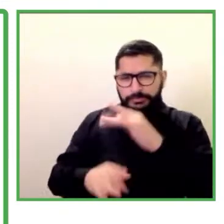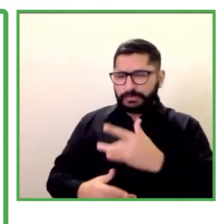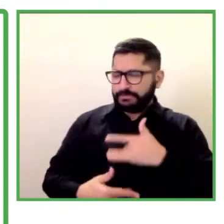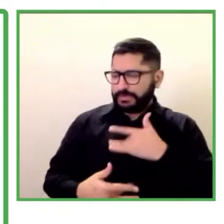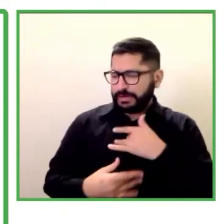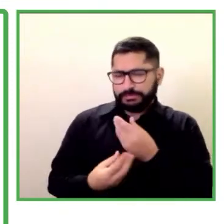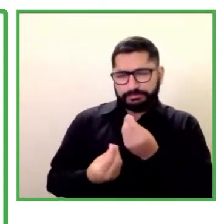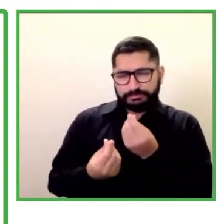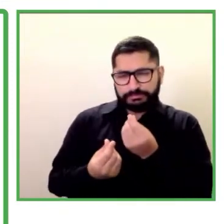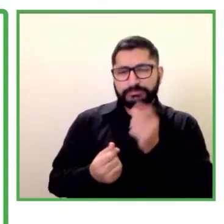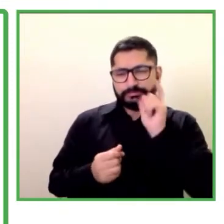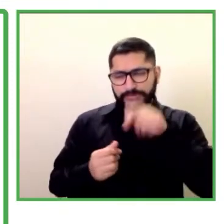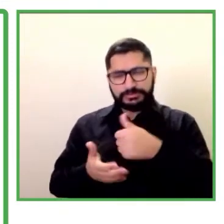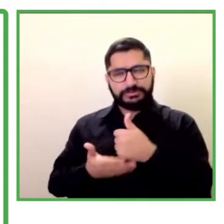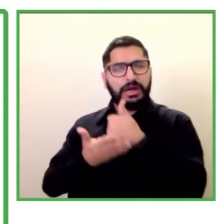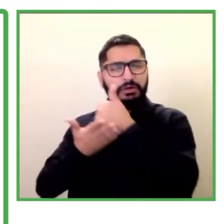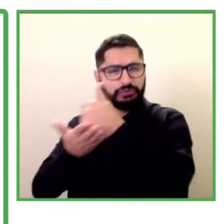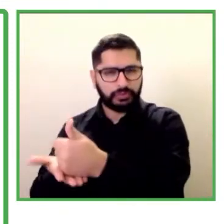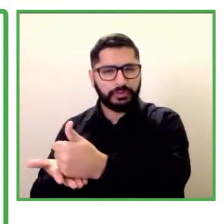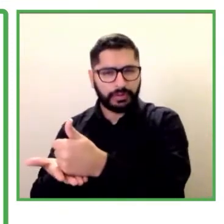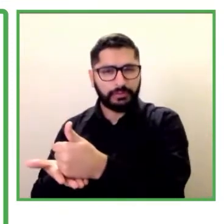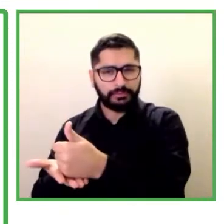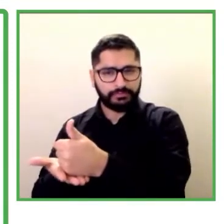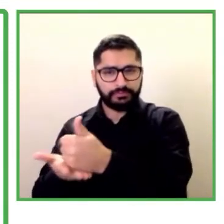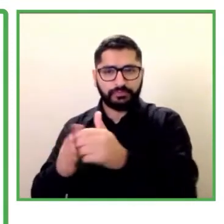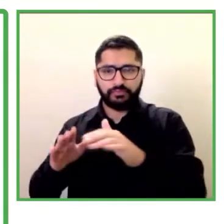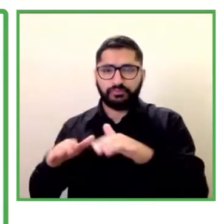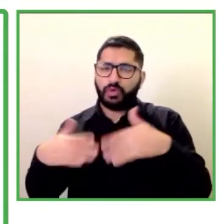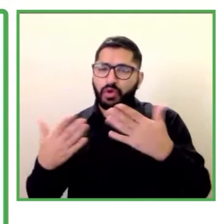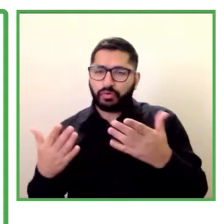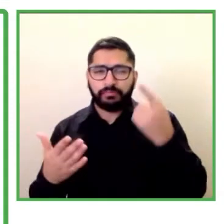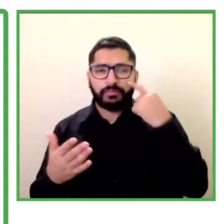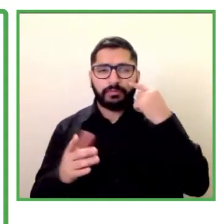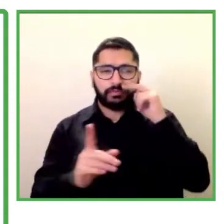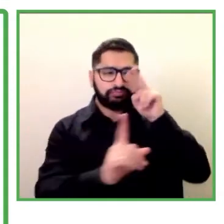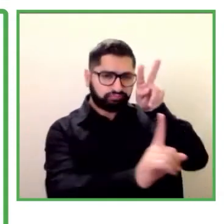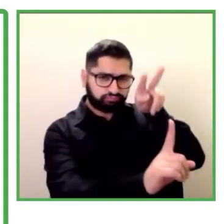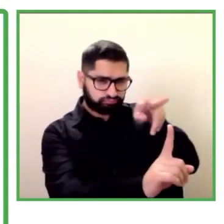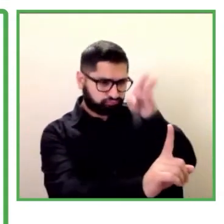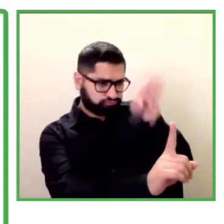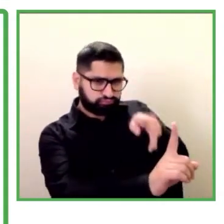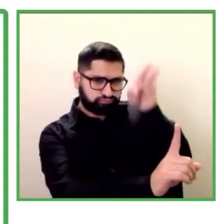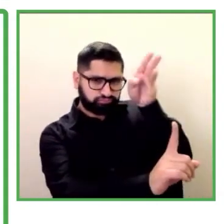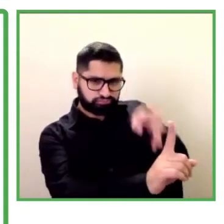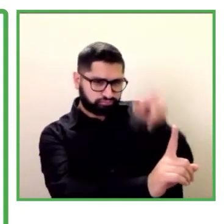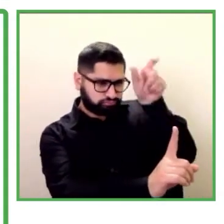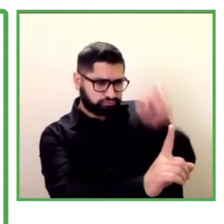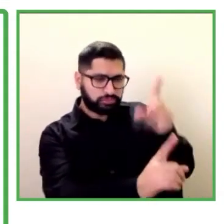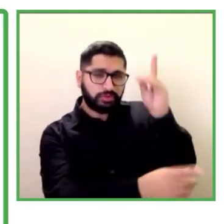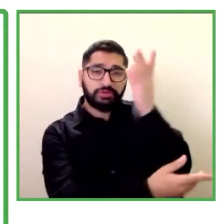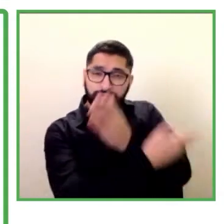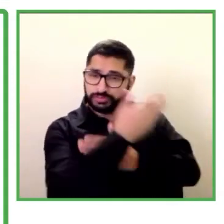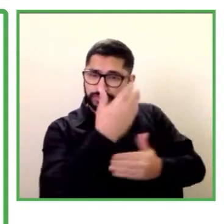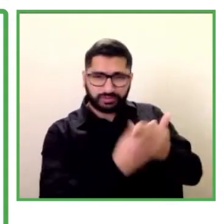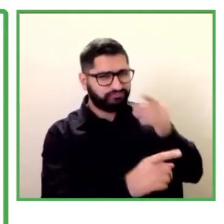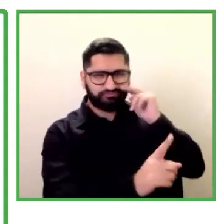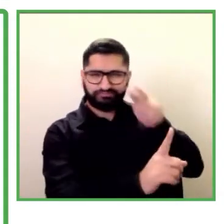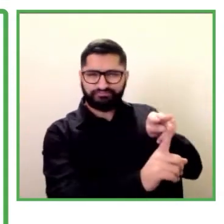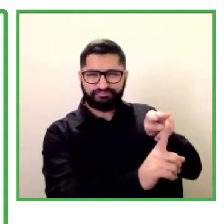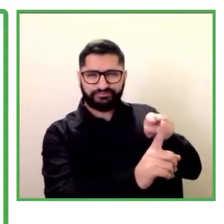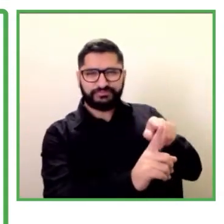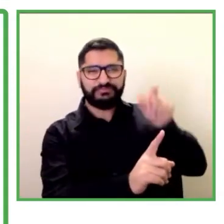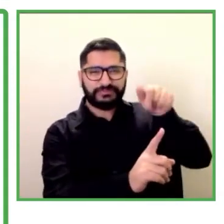por su capacidad por sus derechos y es por eso que se crea Entrale para generar todas las